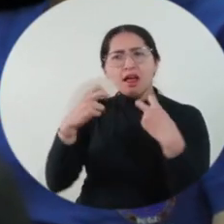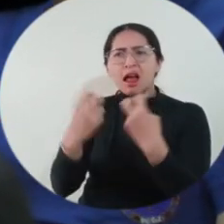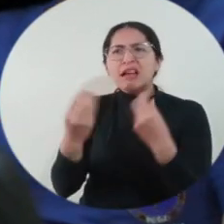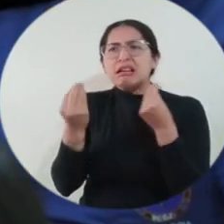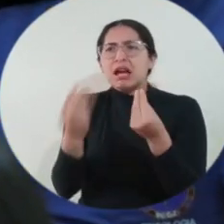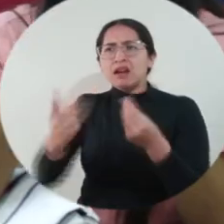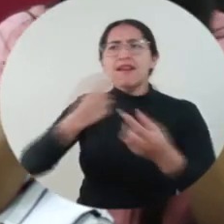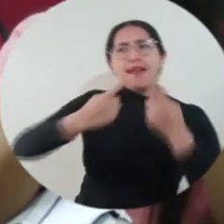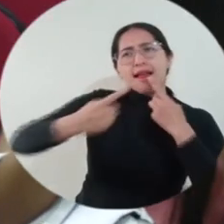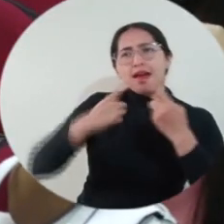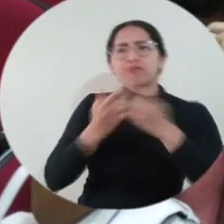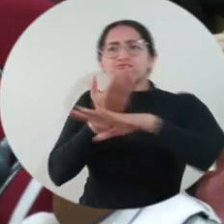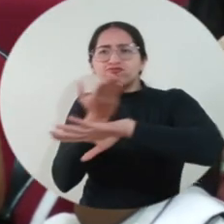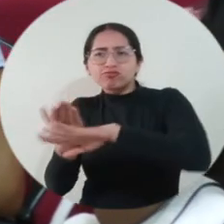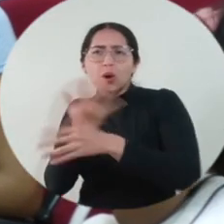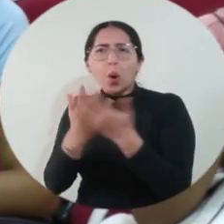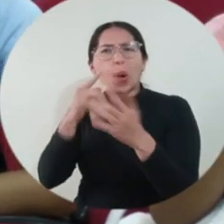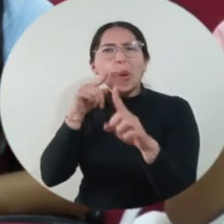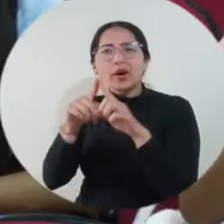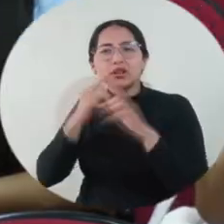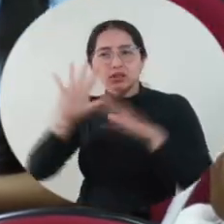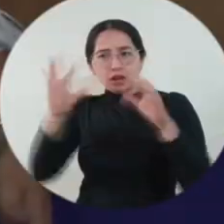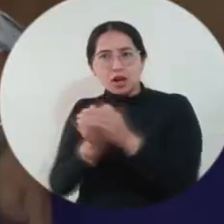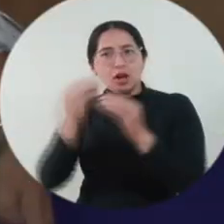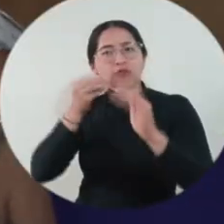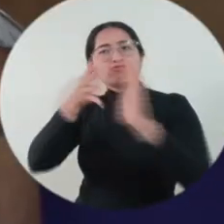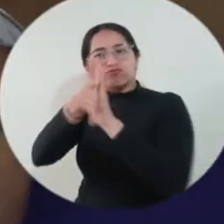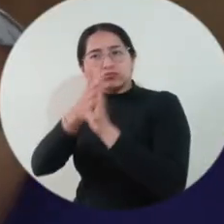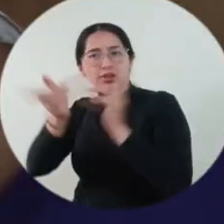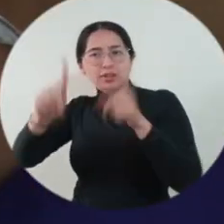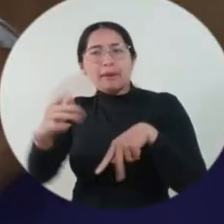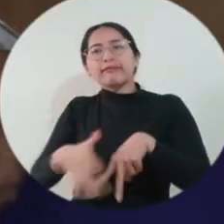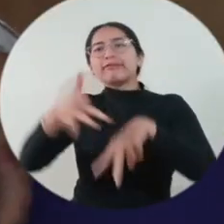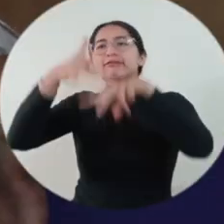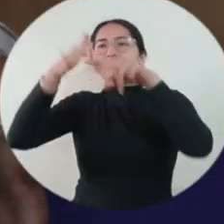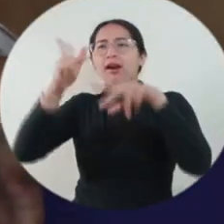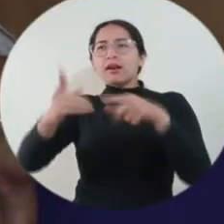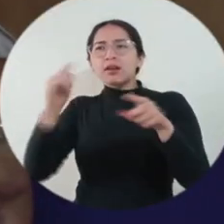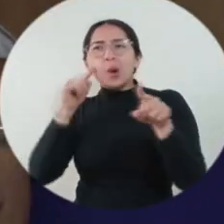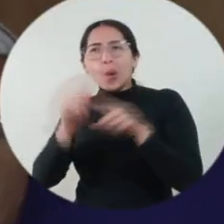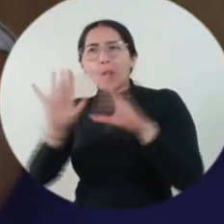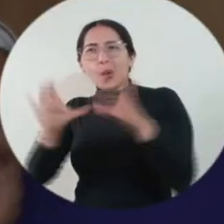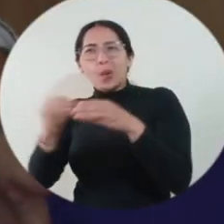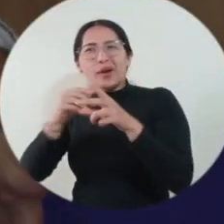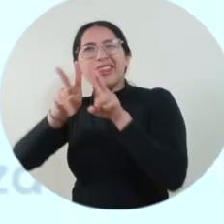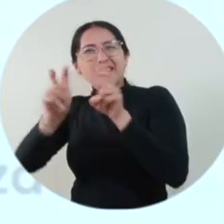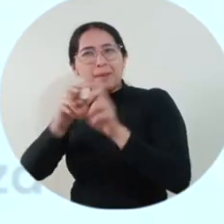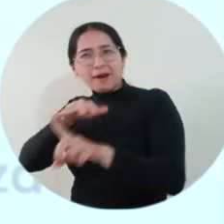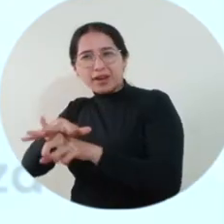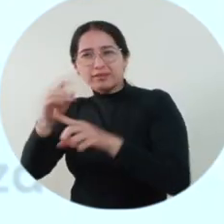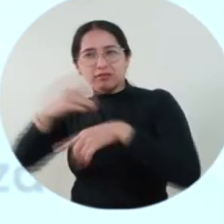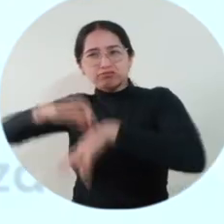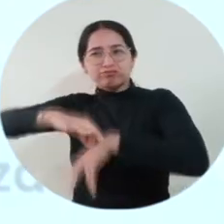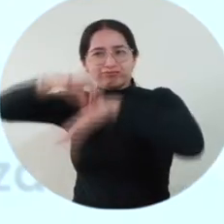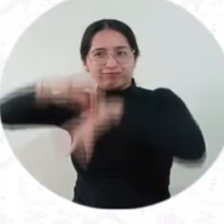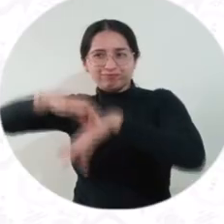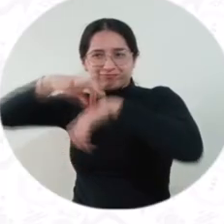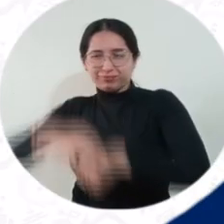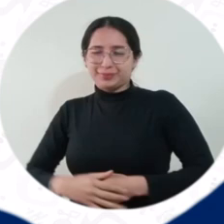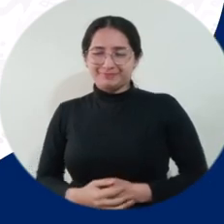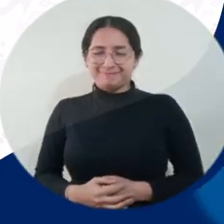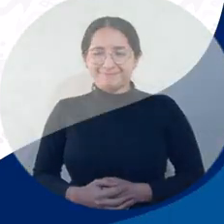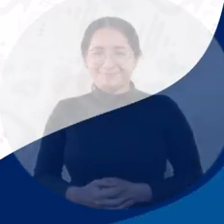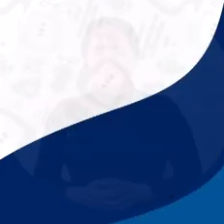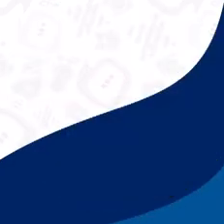agentes se reunieron para dialogar y generar iniciativas en pro de la inclusión, información y sensibilización sobre esta afección neurológica.